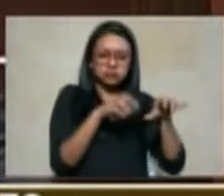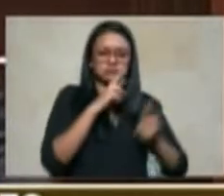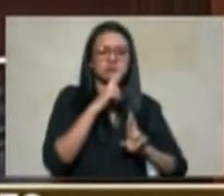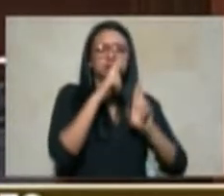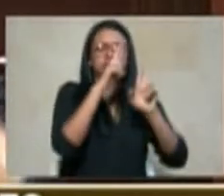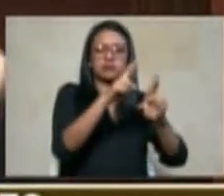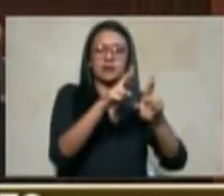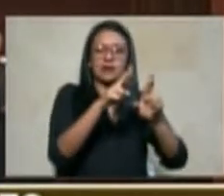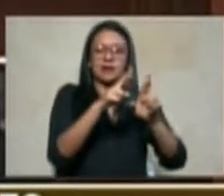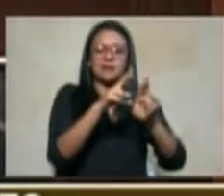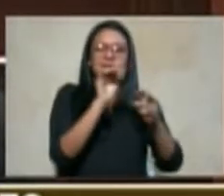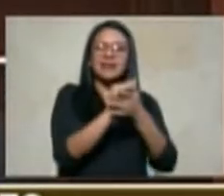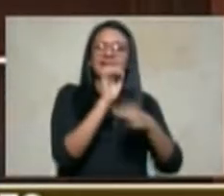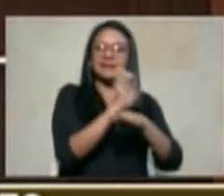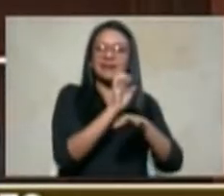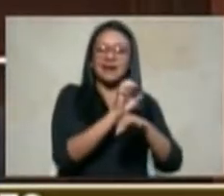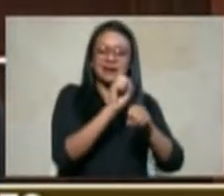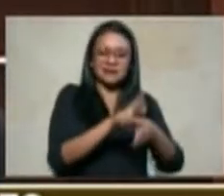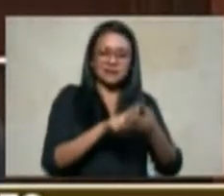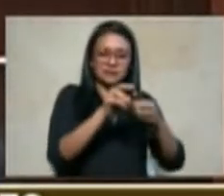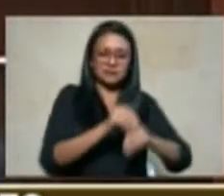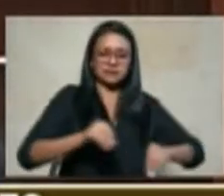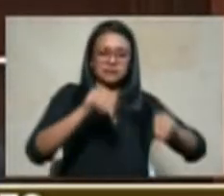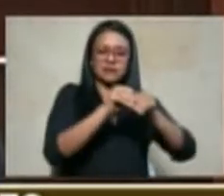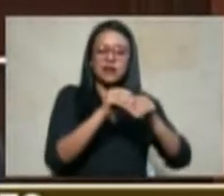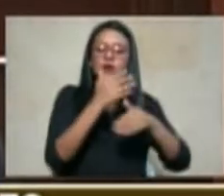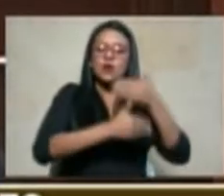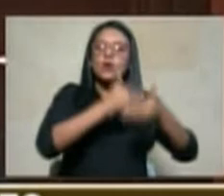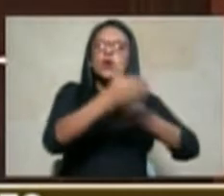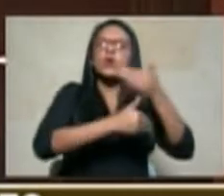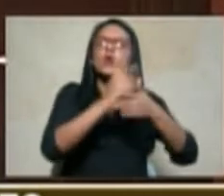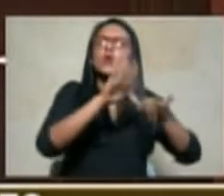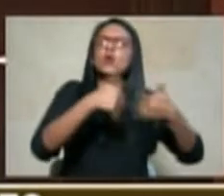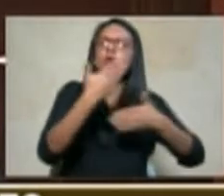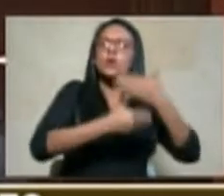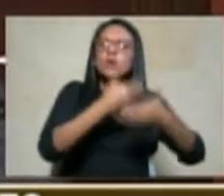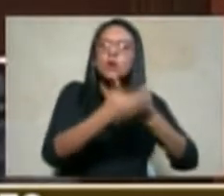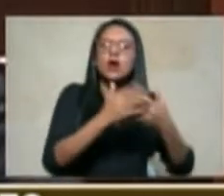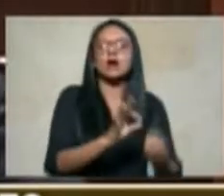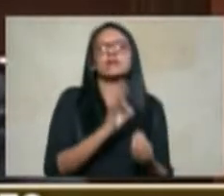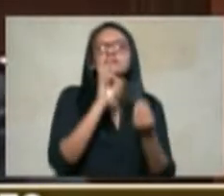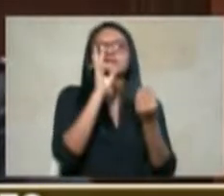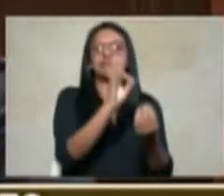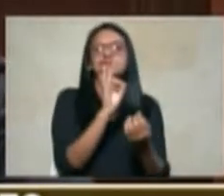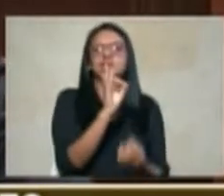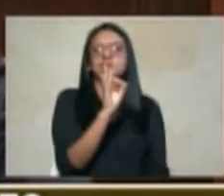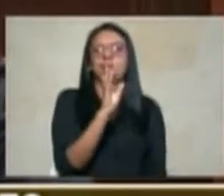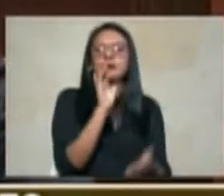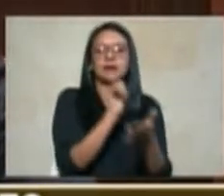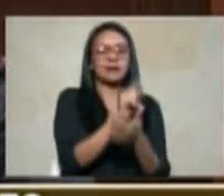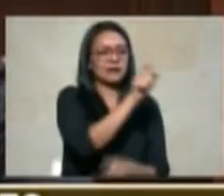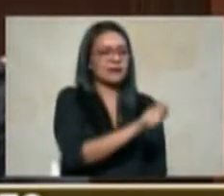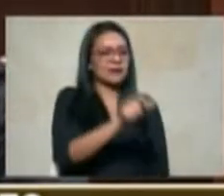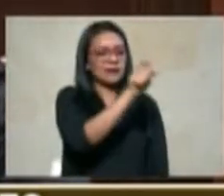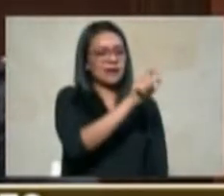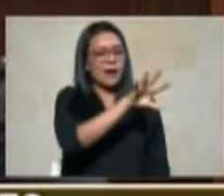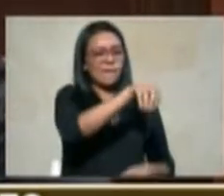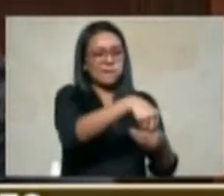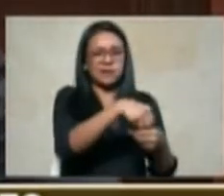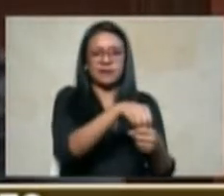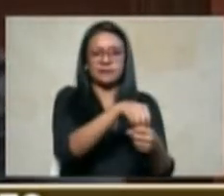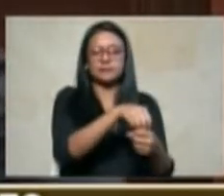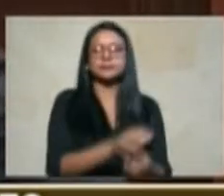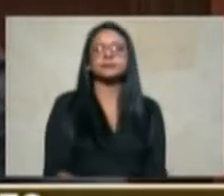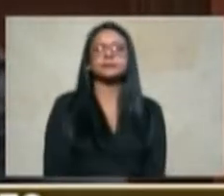de cómo el proceso permite establecer las garantías para las partes que intervienen en él el enfoque de